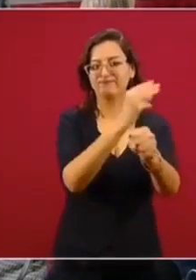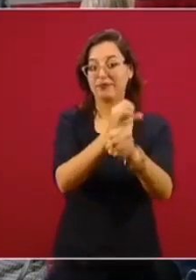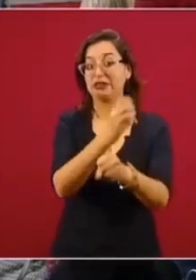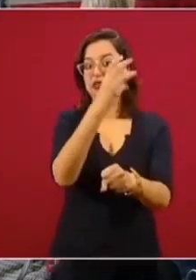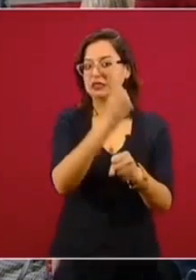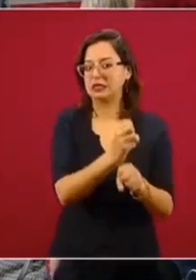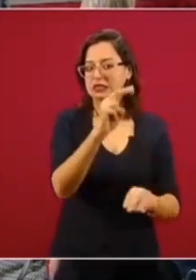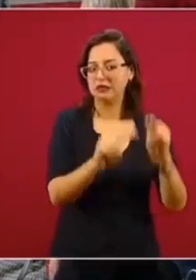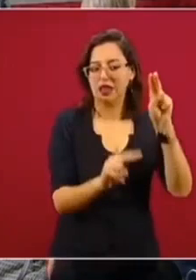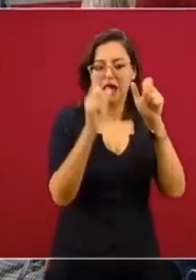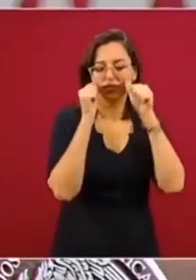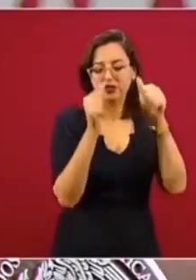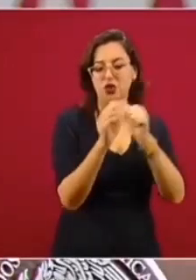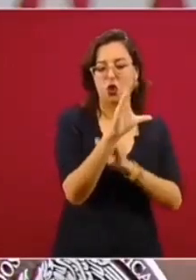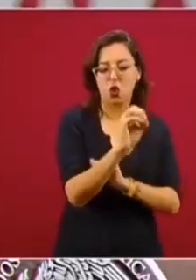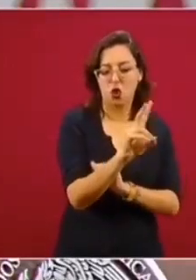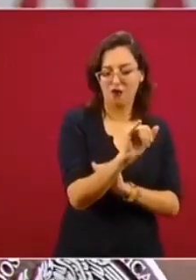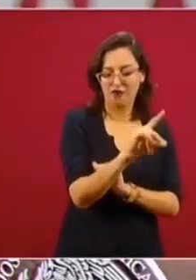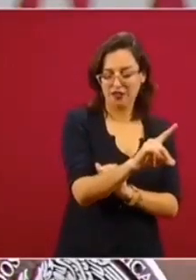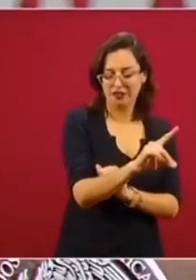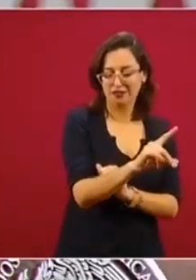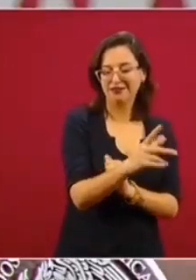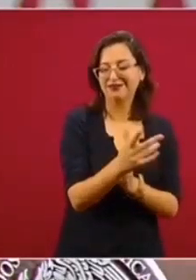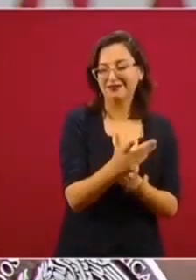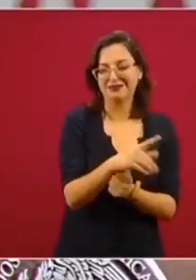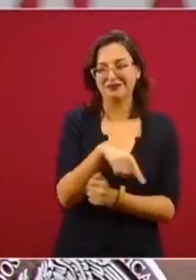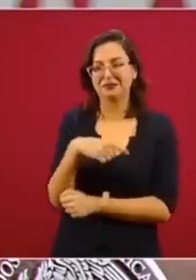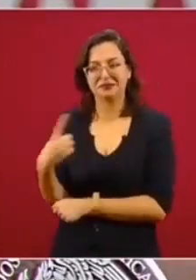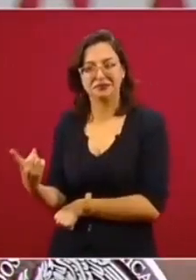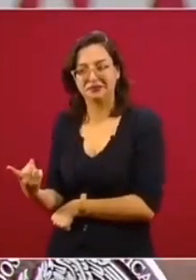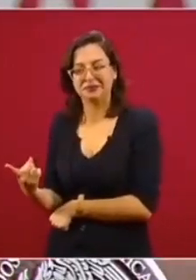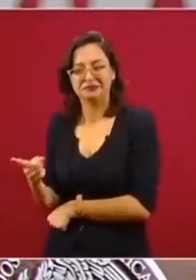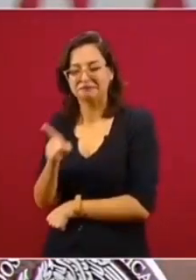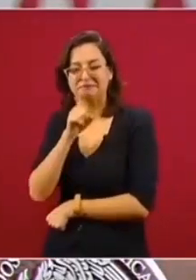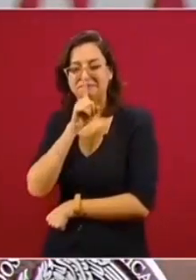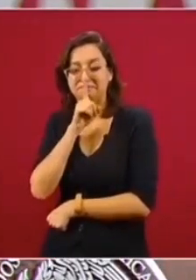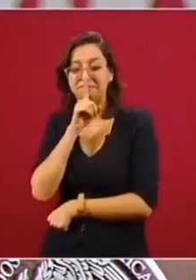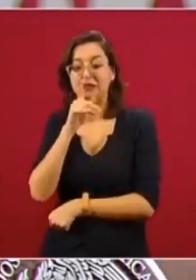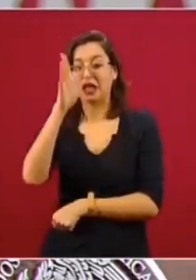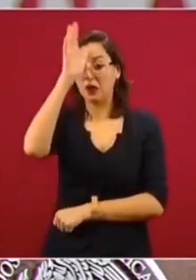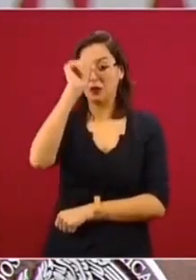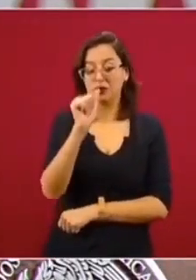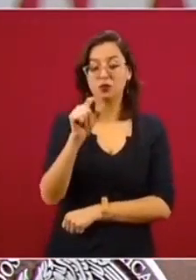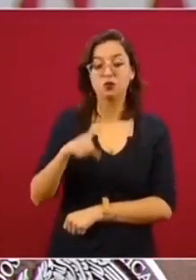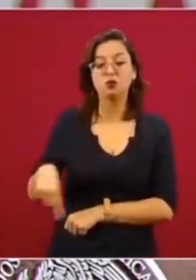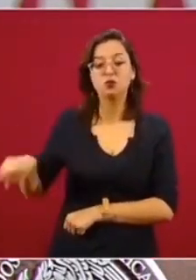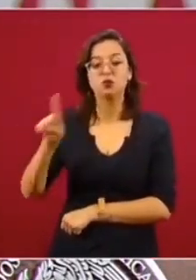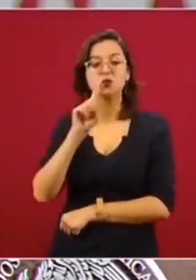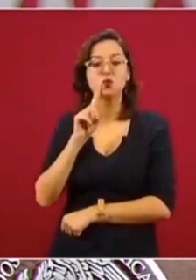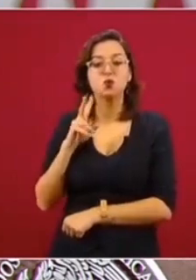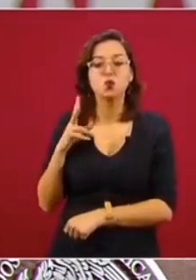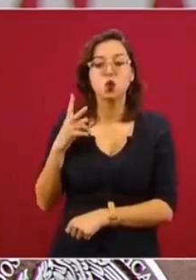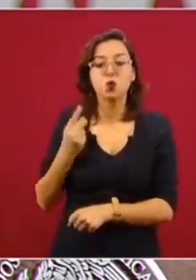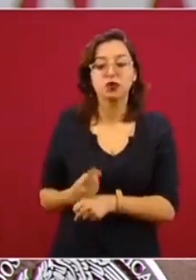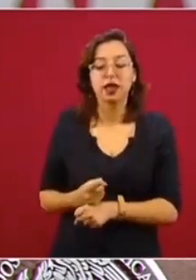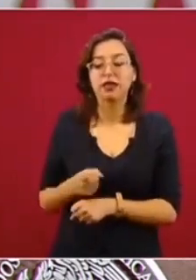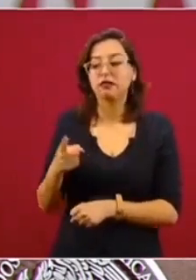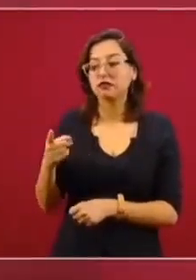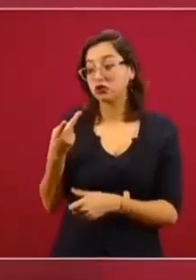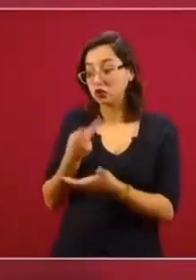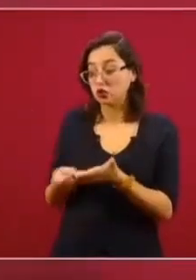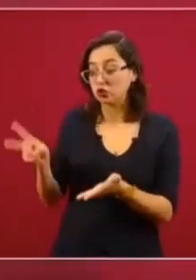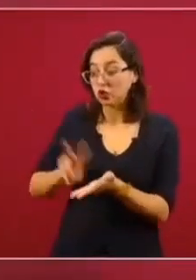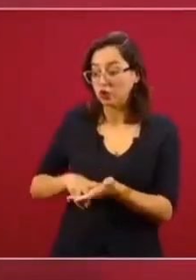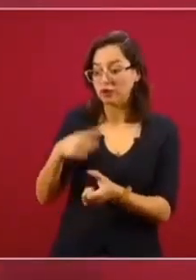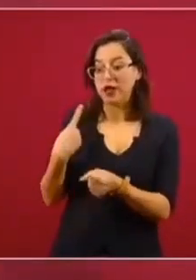efectivamente se hizo un acuerdo para que sea voluntario, sobre todo para quienes tengan comorbilidades o